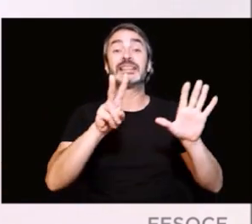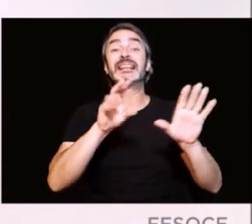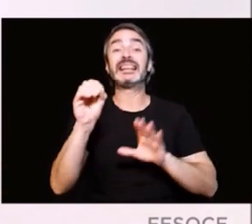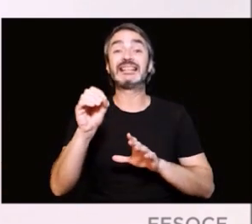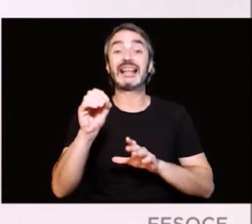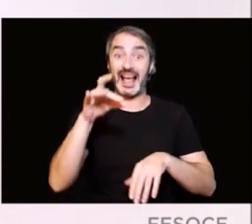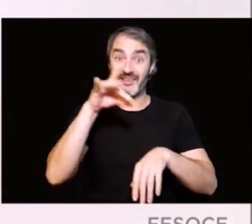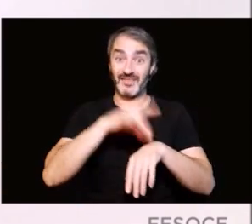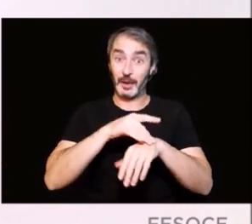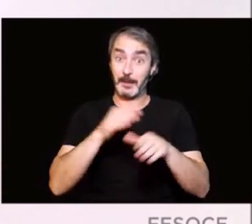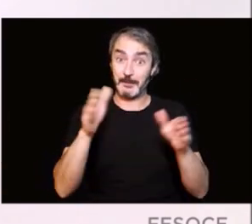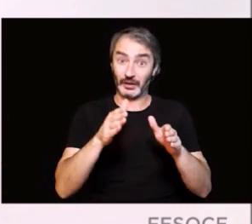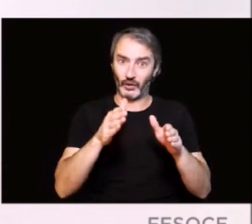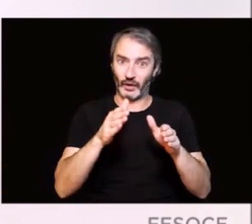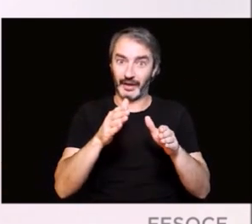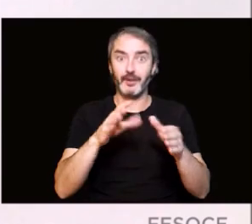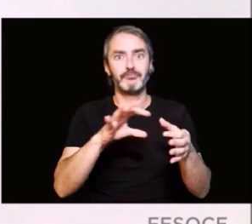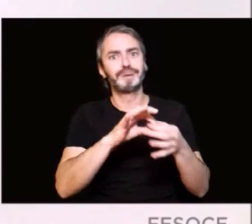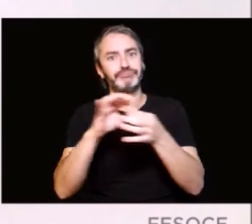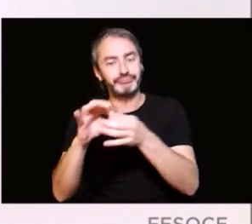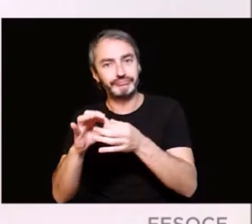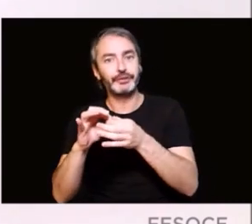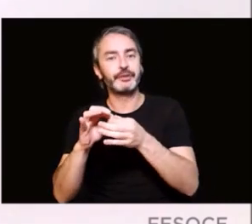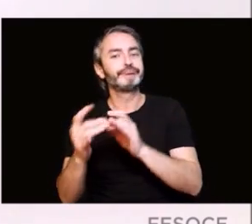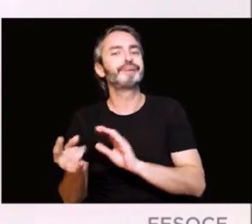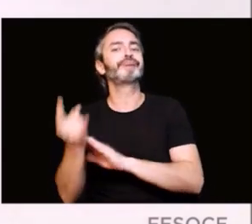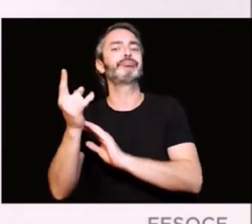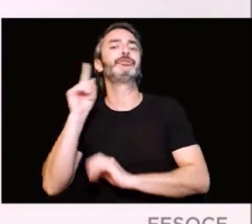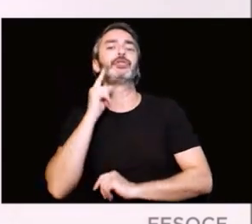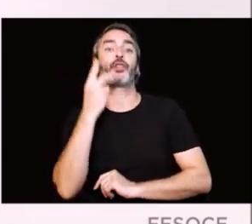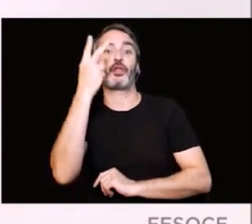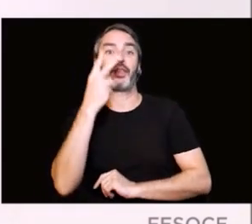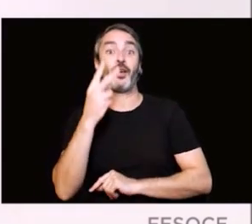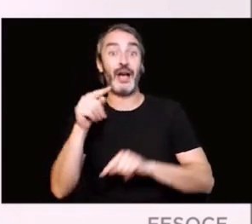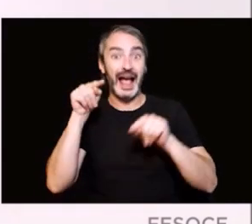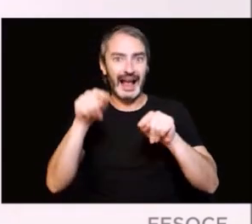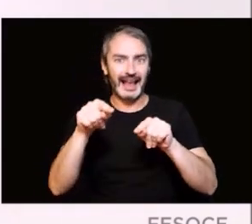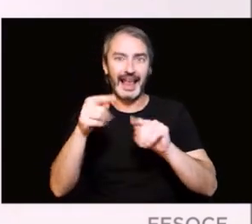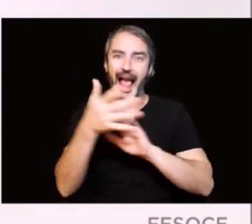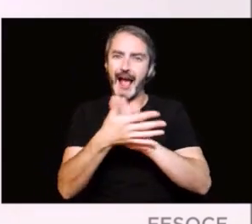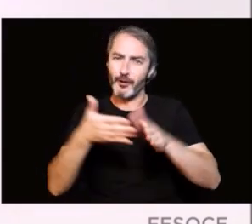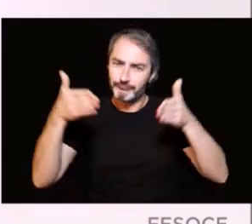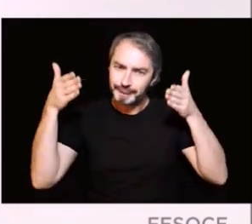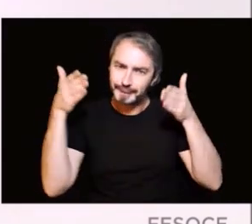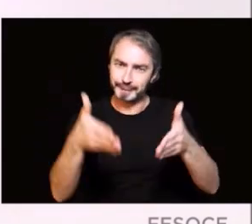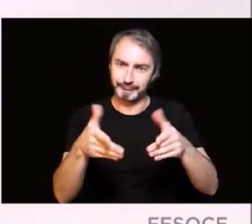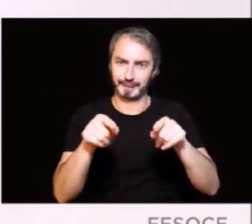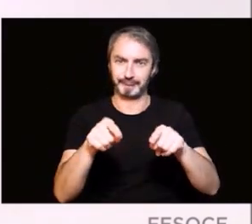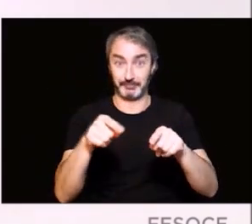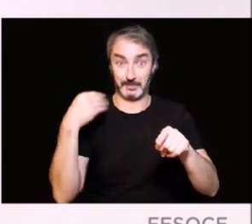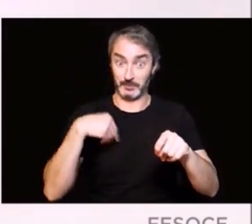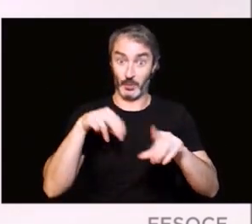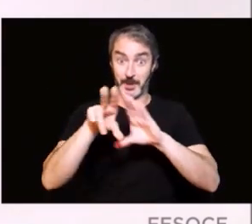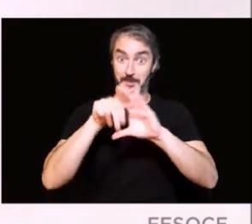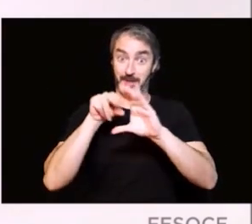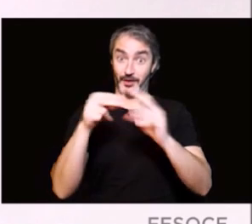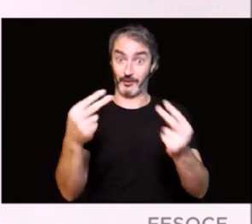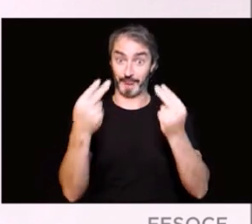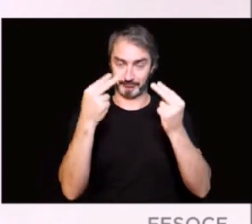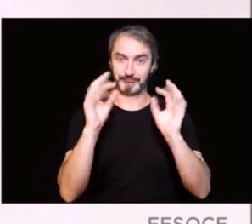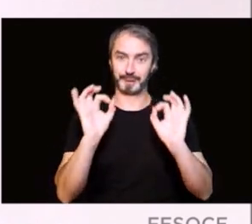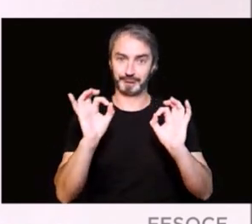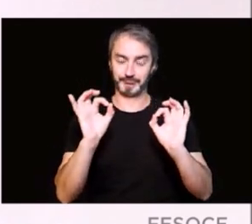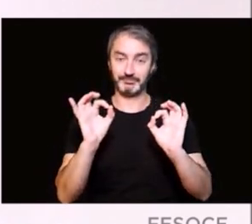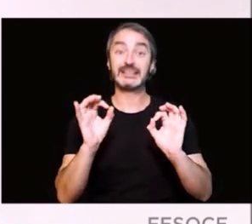70 enfermedades minoritarias que pueden causar sordoceguera. Y es aquí donde quiero llamar la atención en este vídeo. Porque cuanto